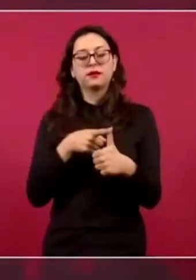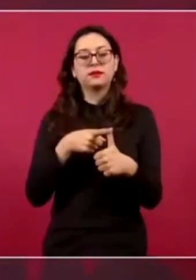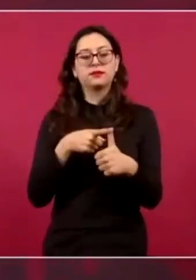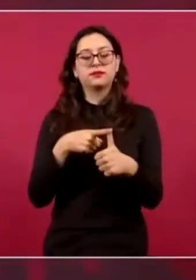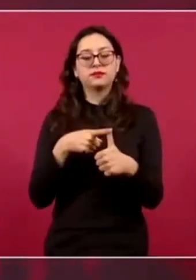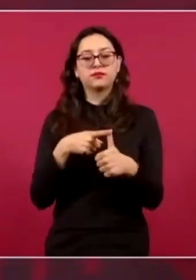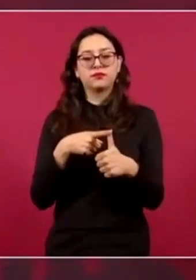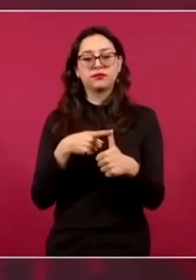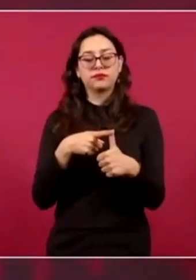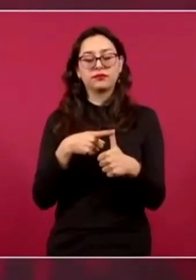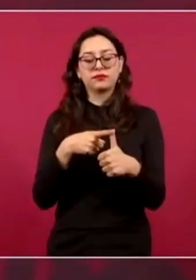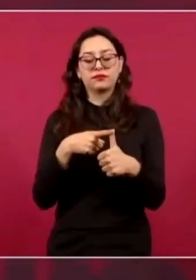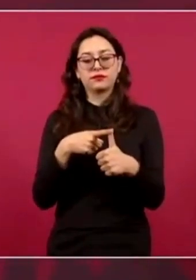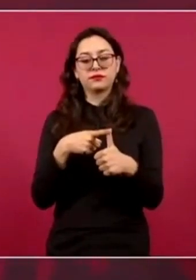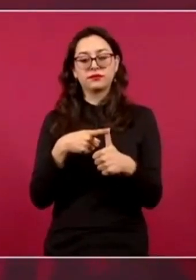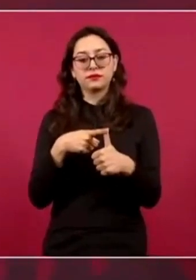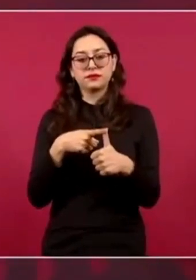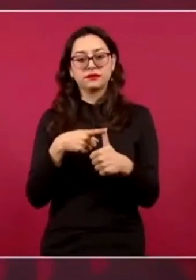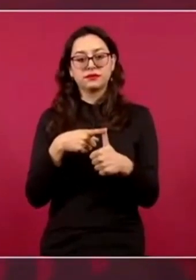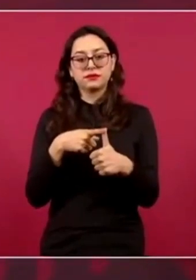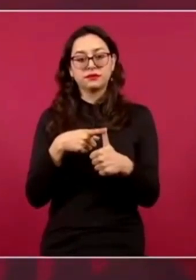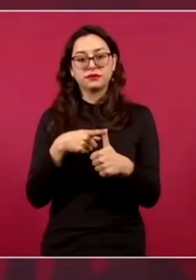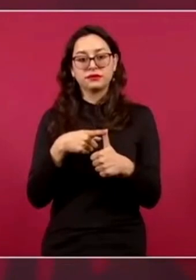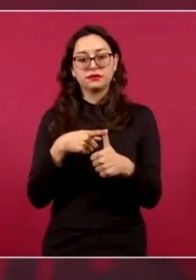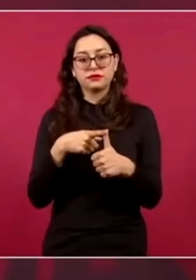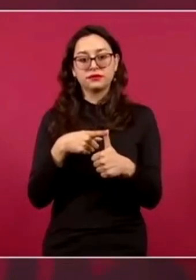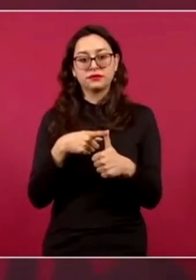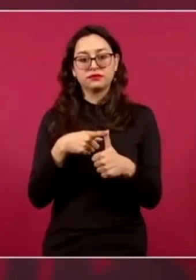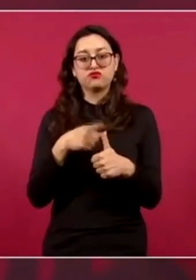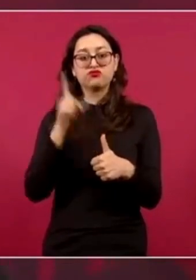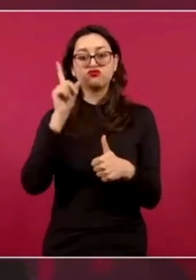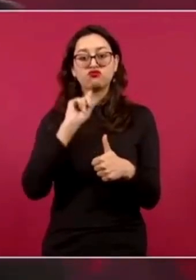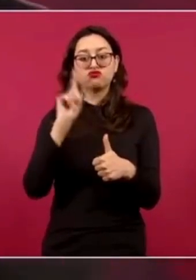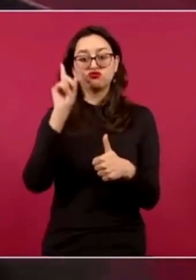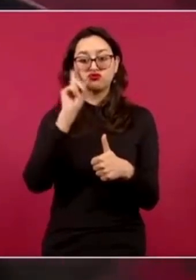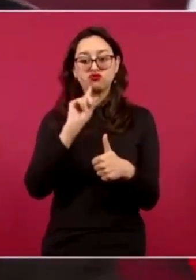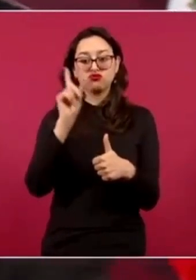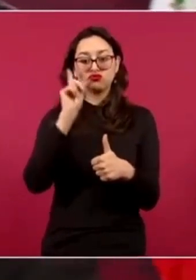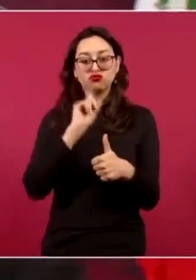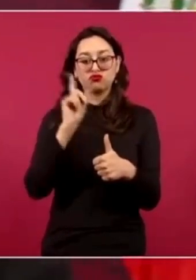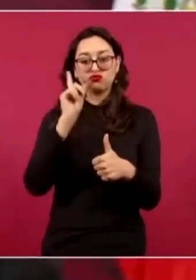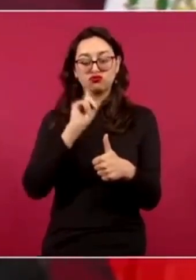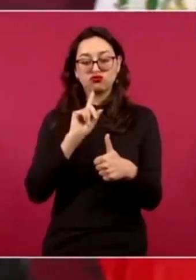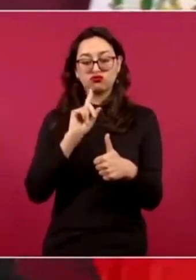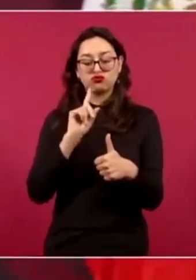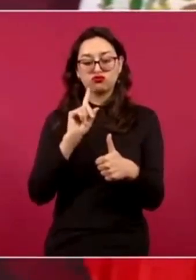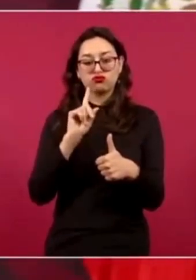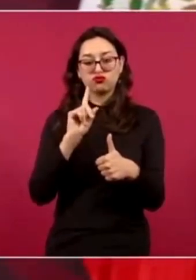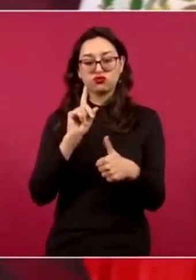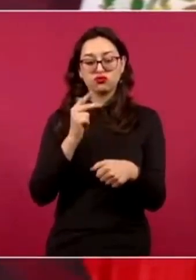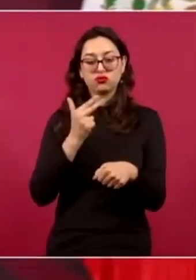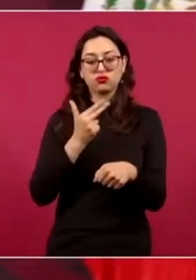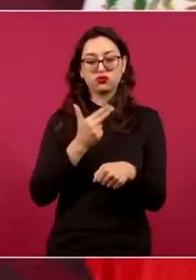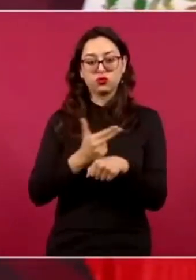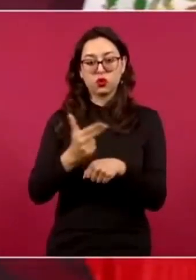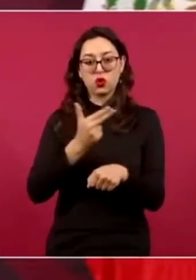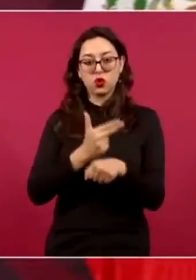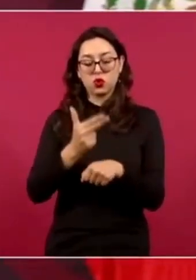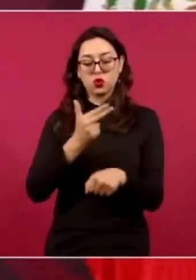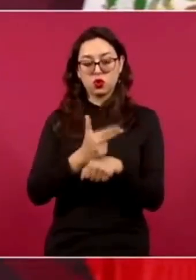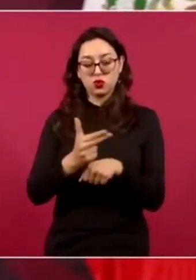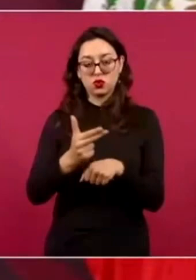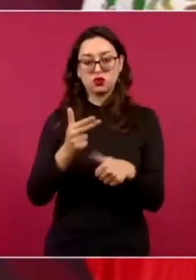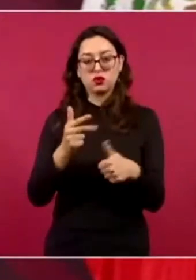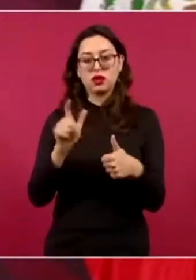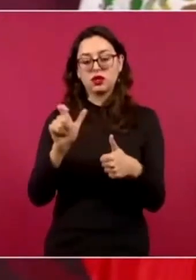presidente la presidenta de Honduras Xiomar